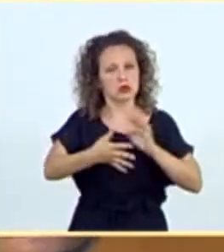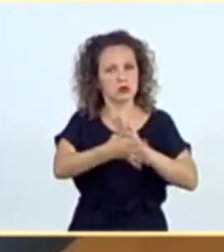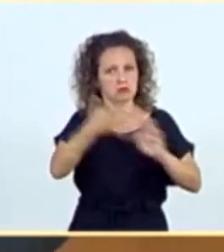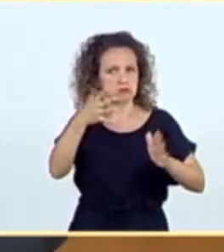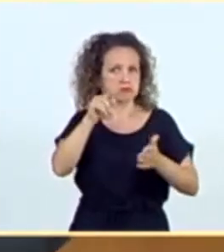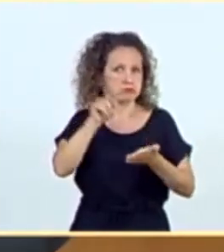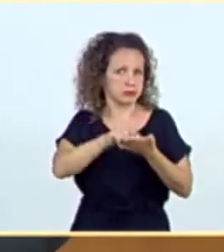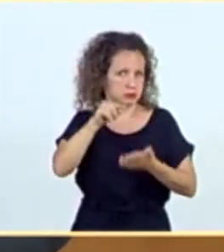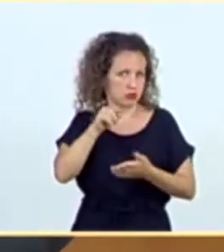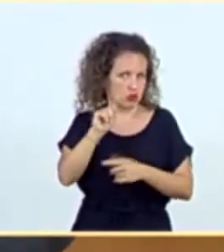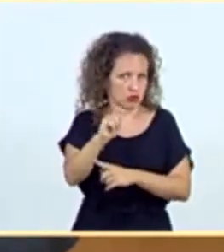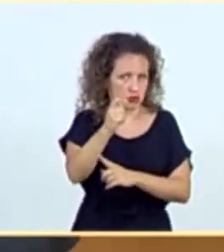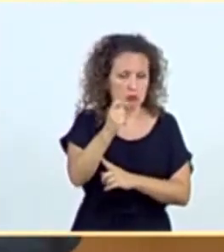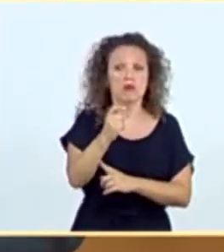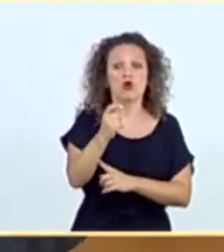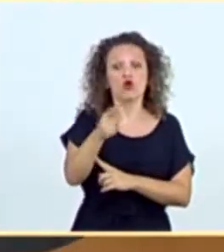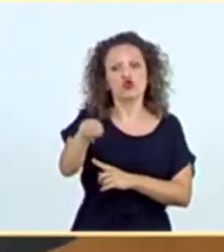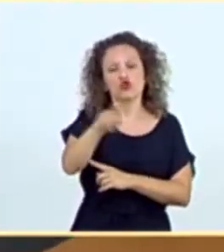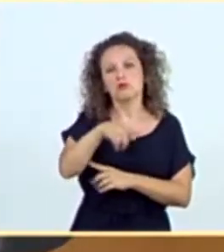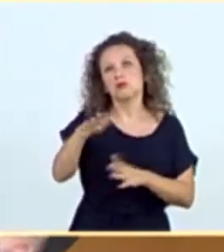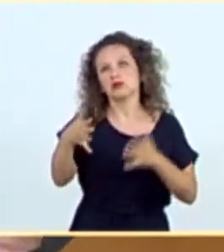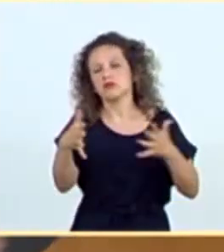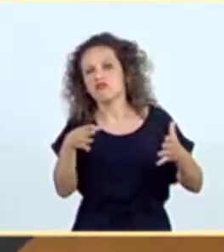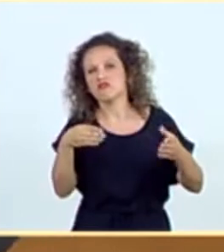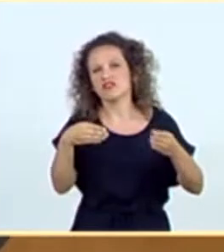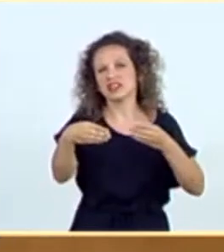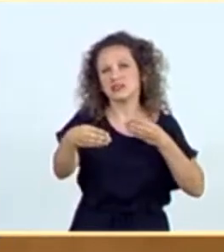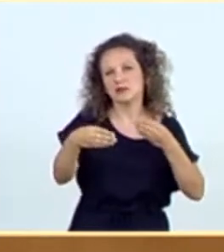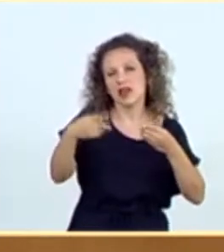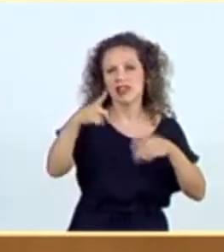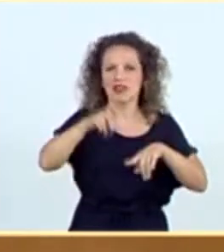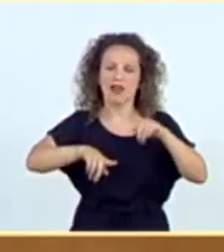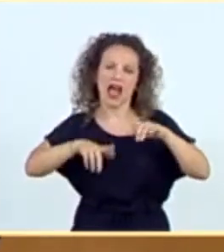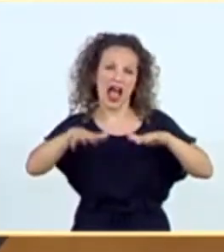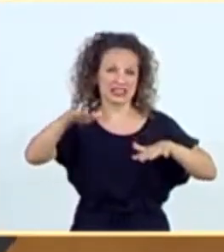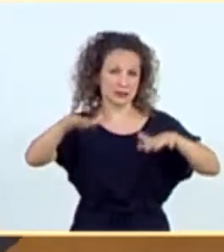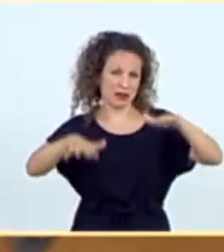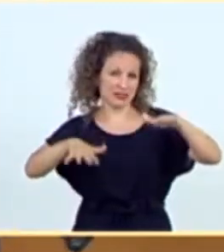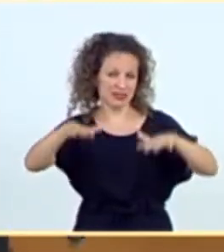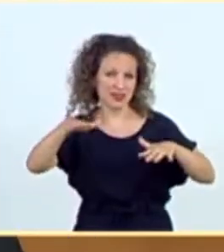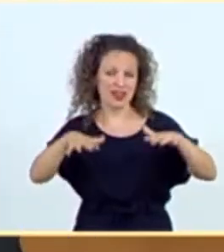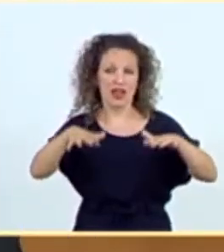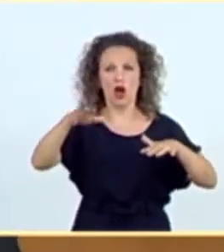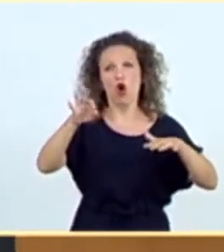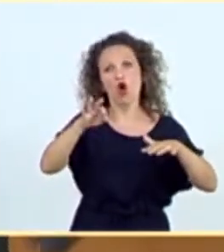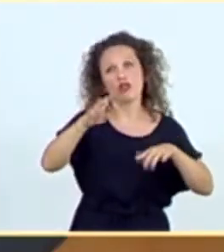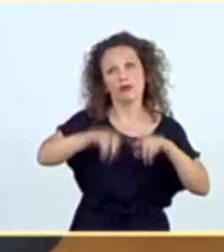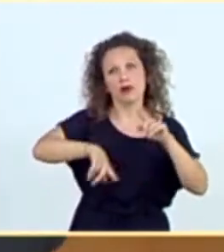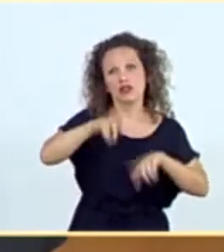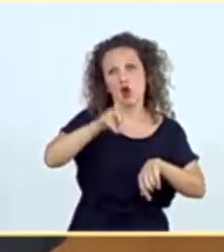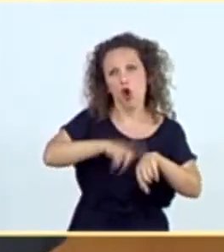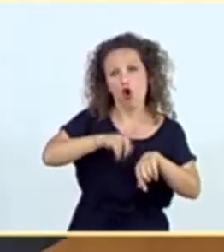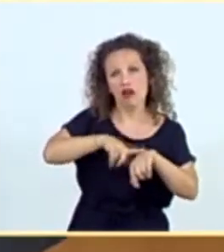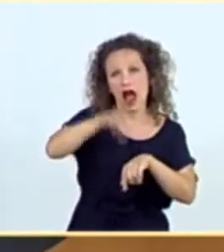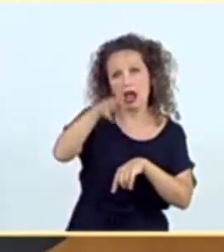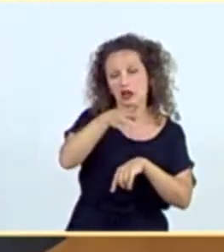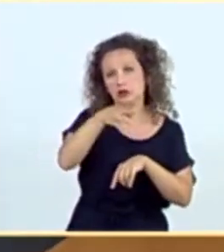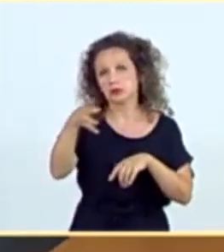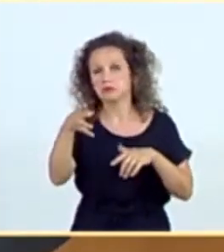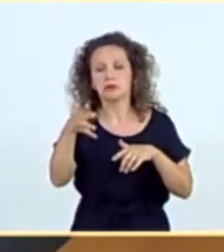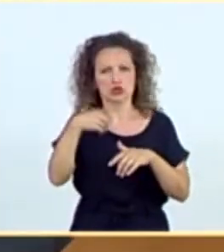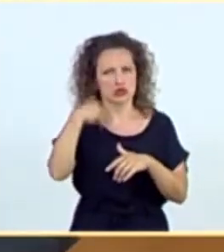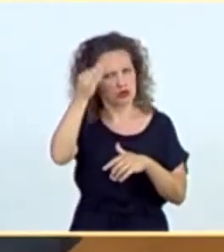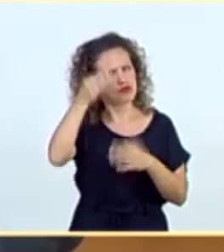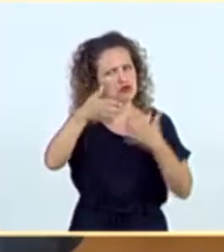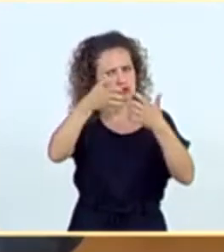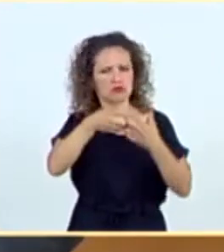Nosotros la planteamos en términos de flexibilidad, en términos de asimetría y en términos de gradualidad. Y yo creo que ha funcionado razonablemente bien